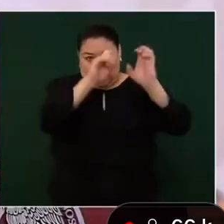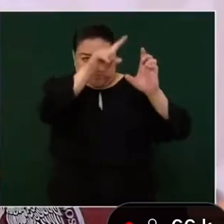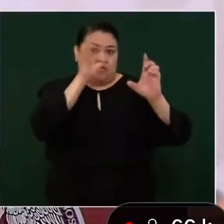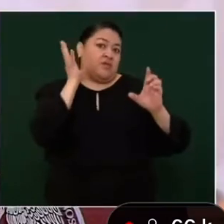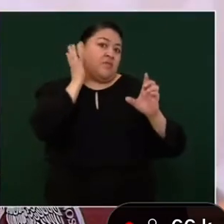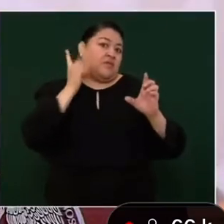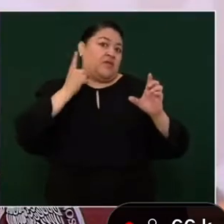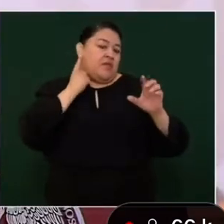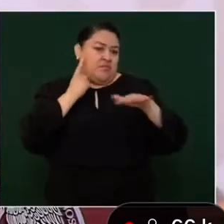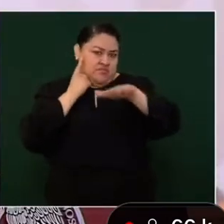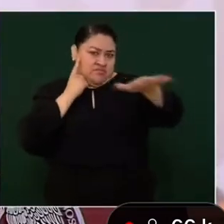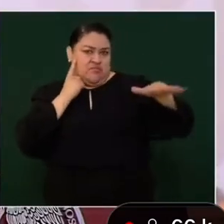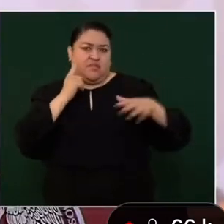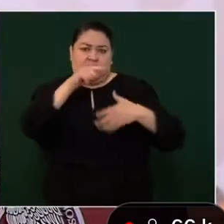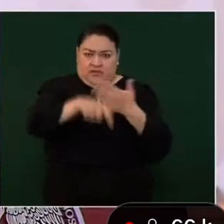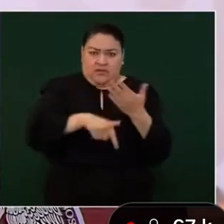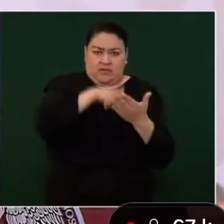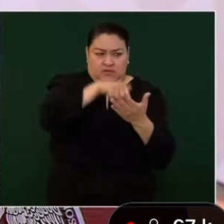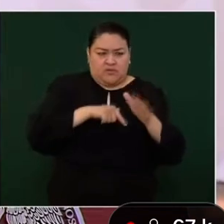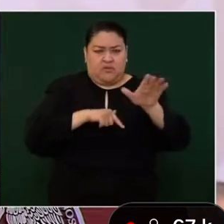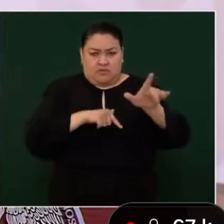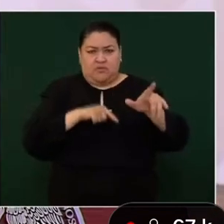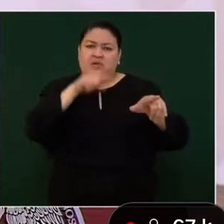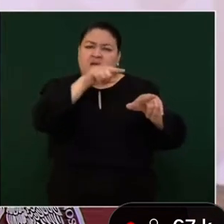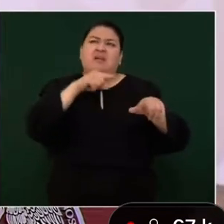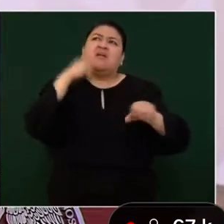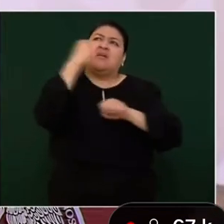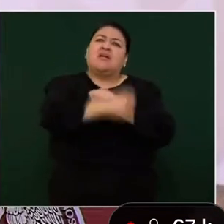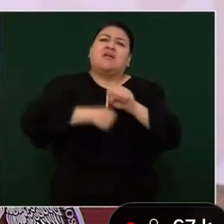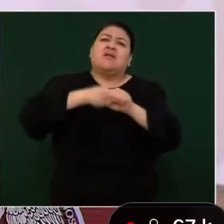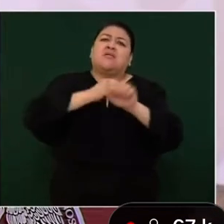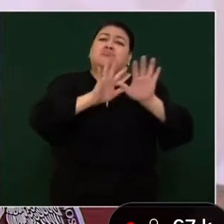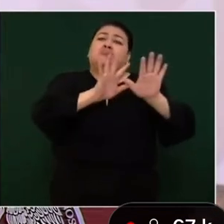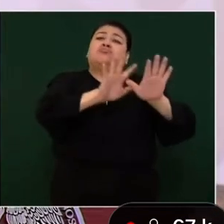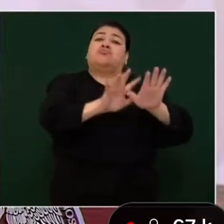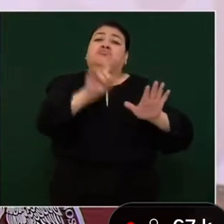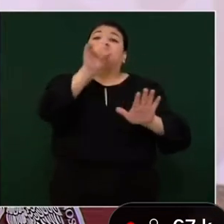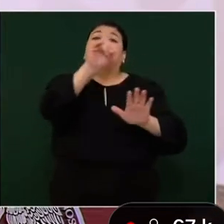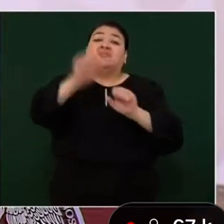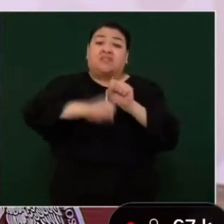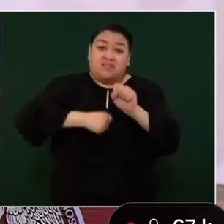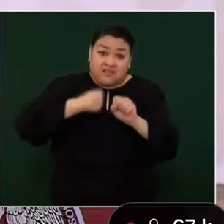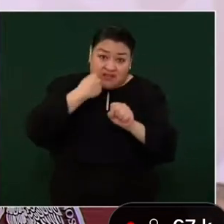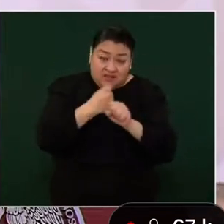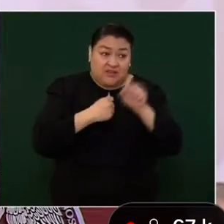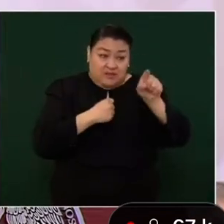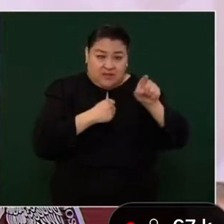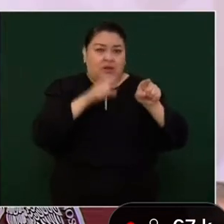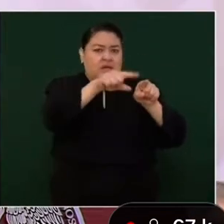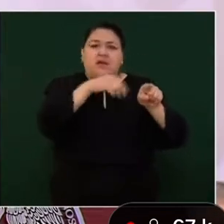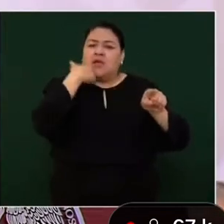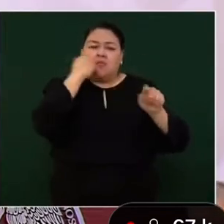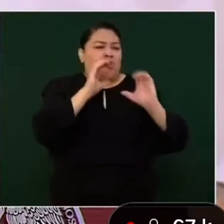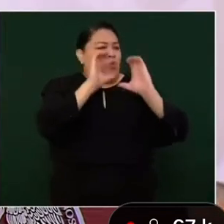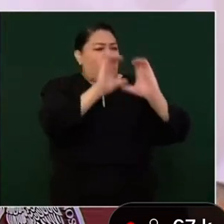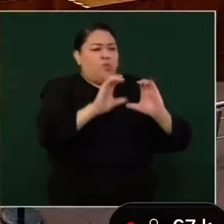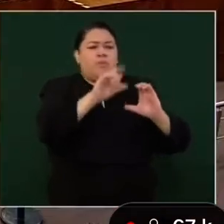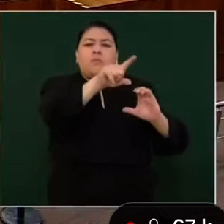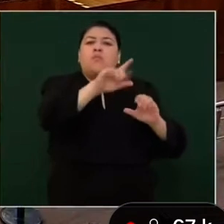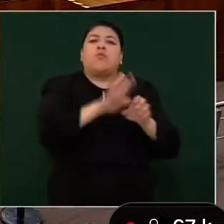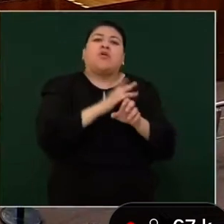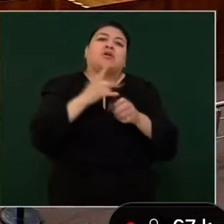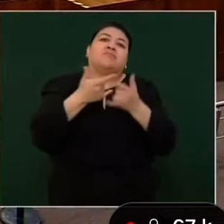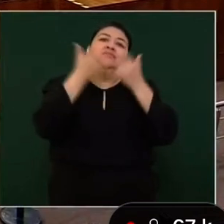y es una sede que ha estado ahí por más de 100 años, una sede que se buscará preservar, dado el valor